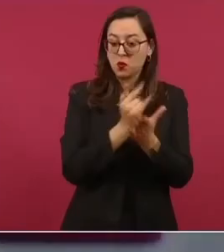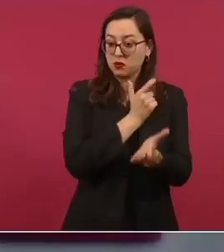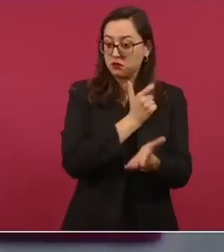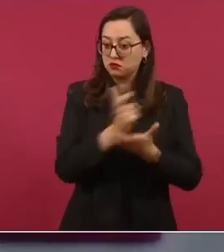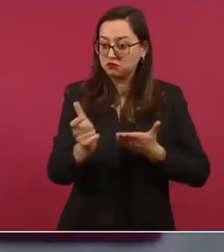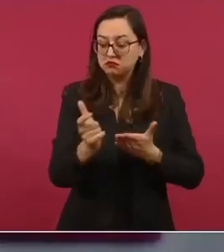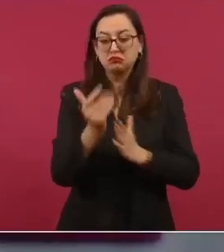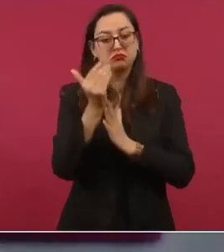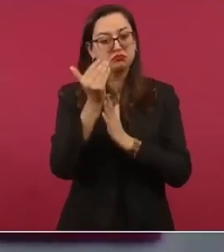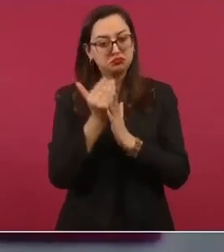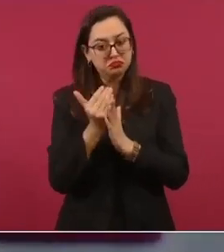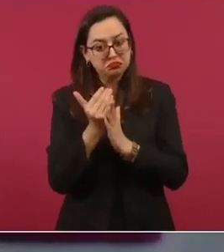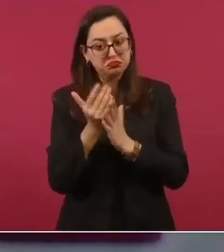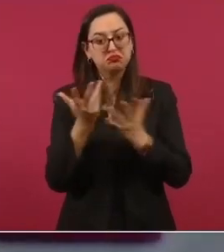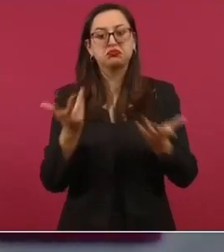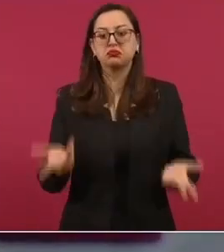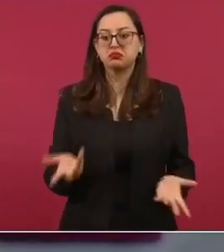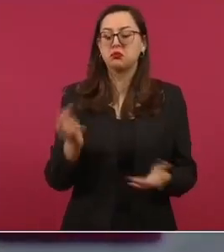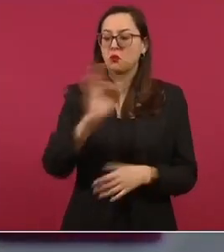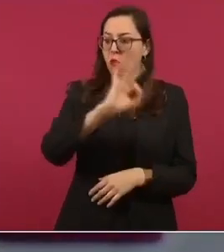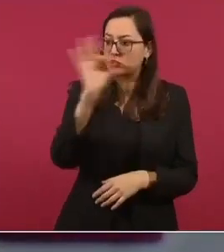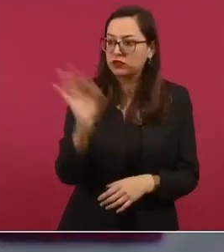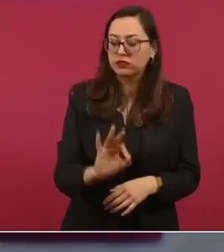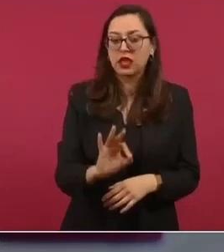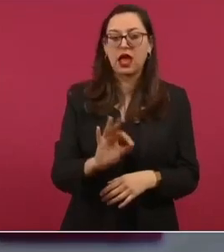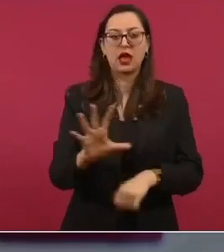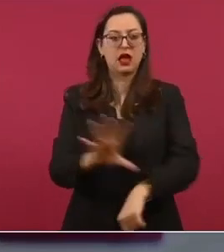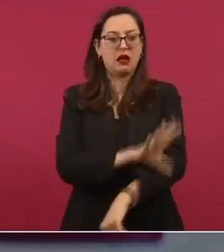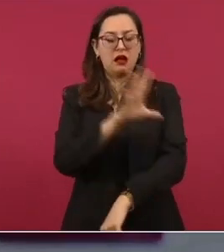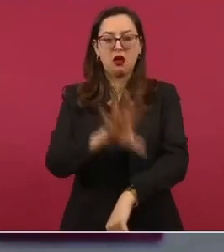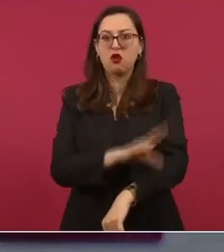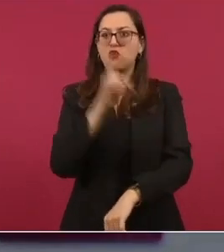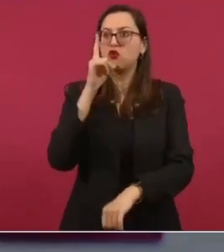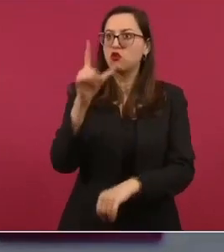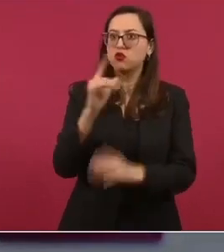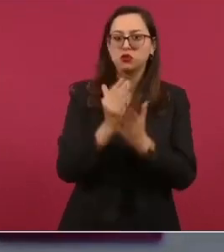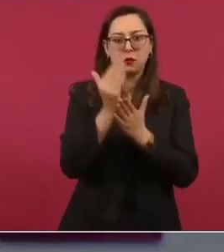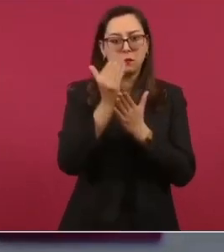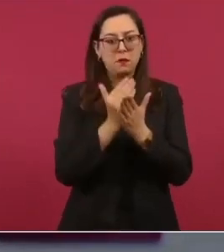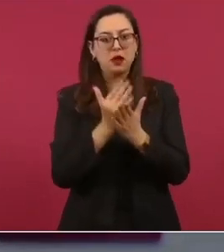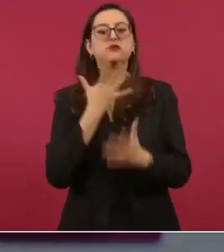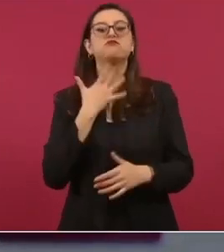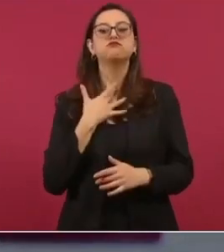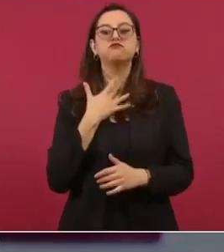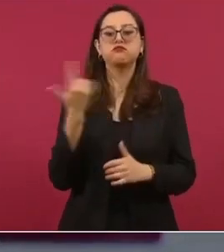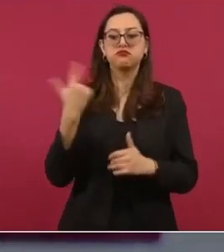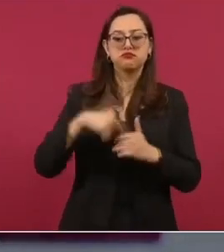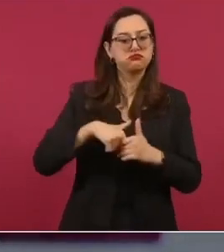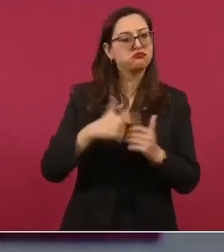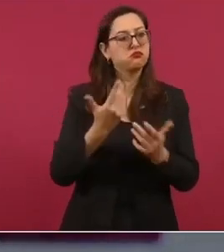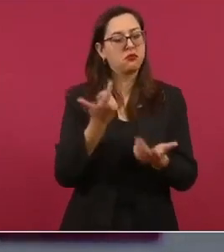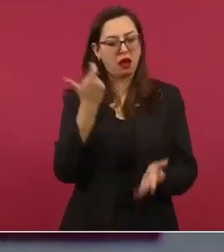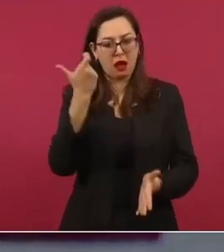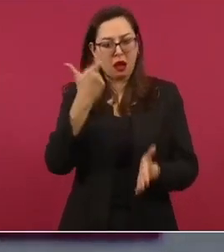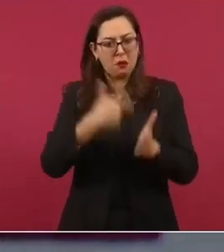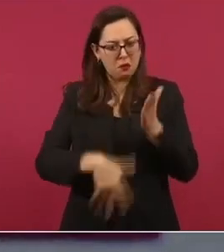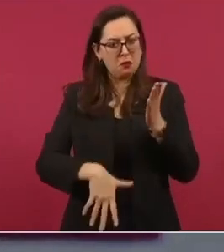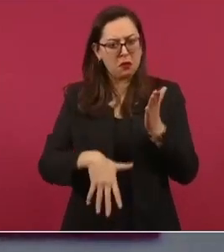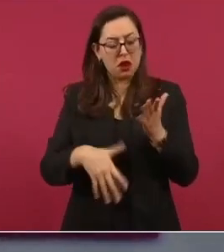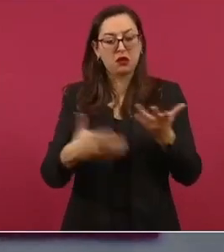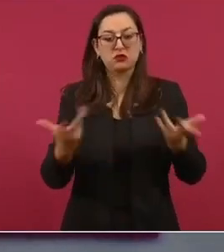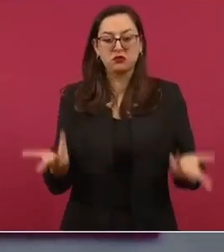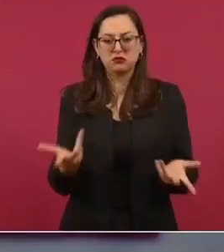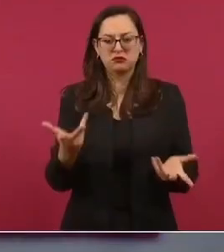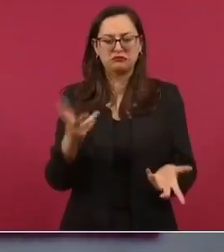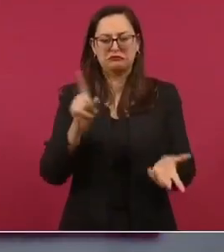tarifas más bajas de electricidad y combustibles sin padecer de